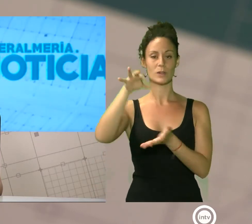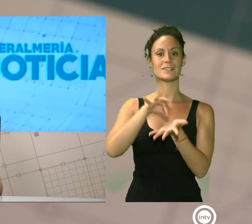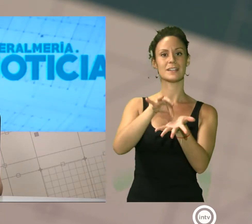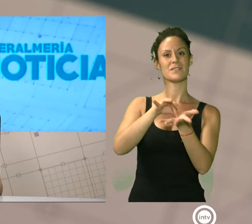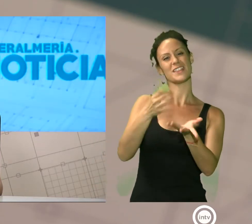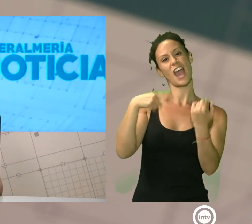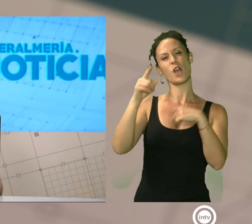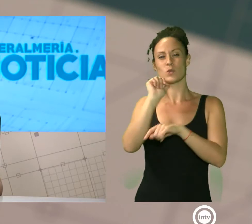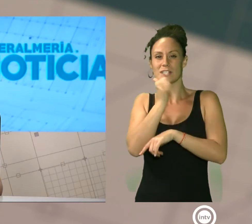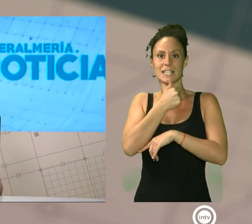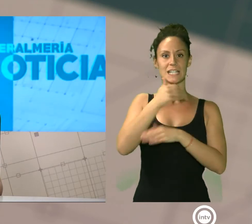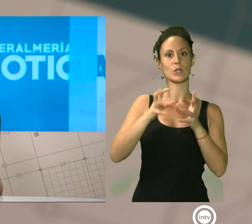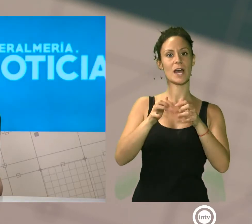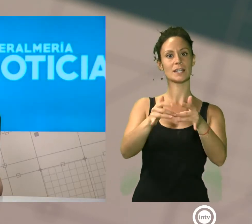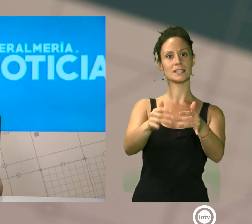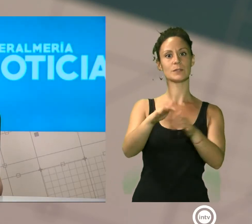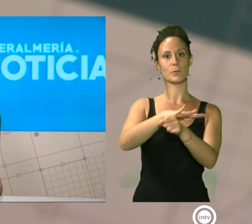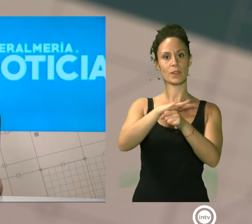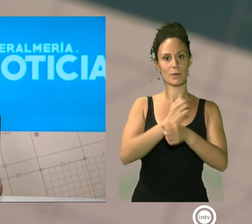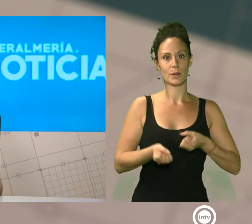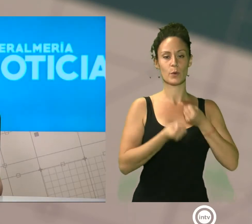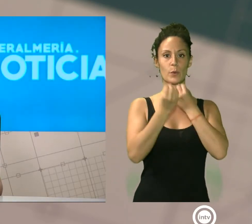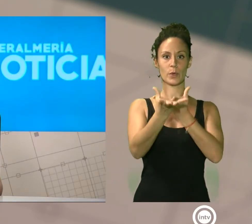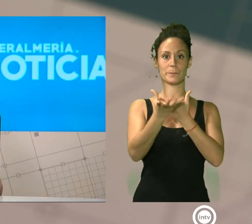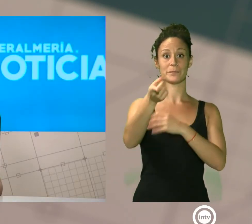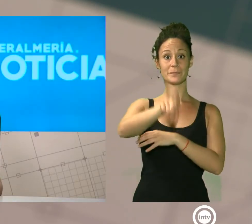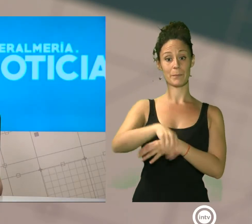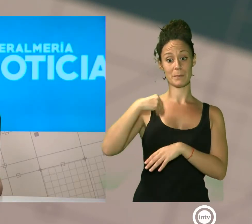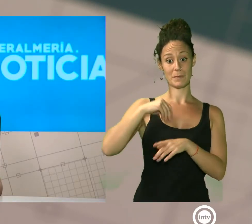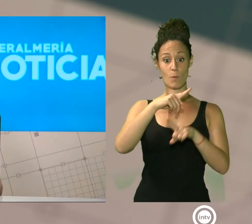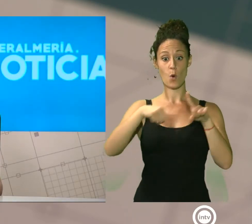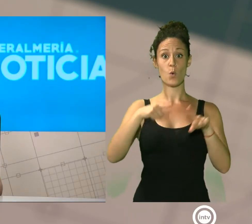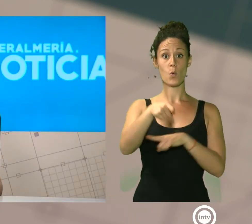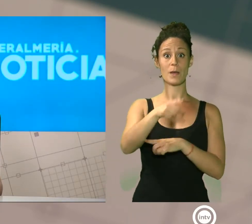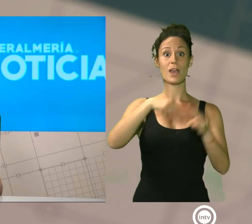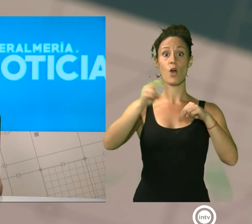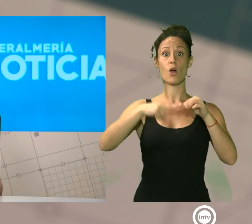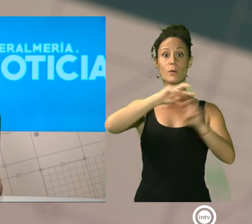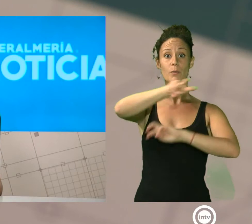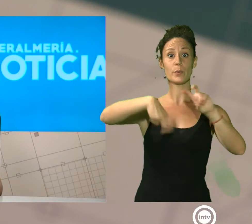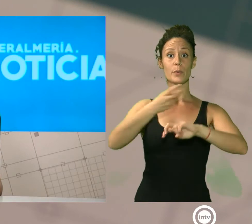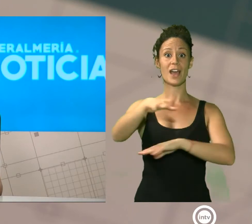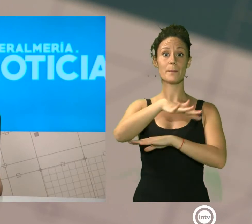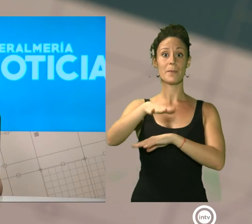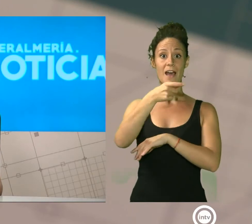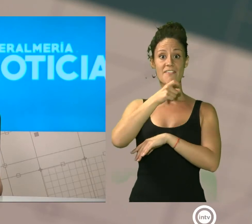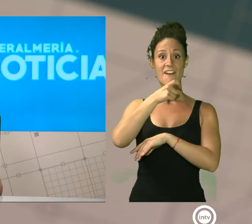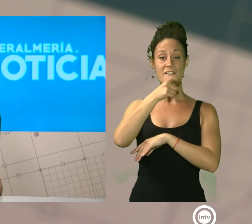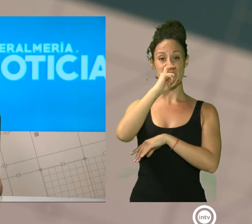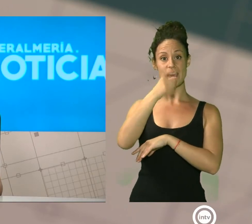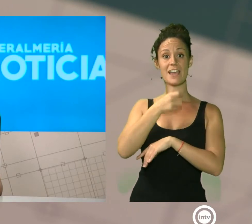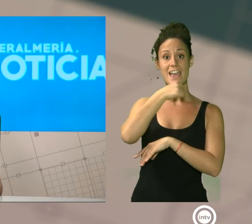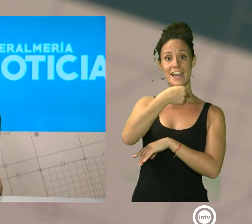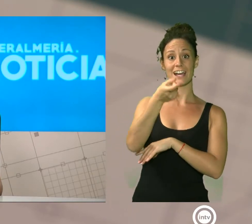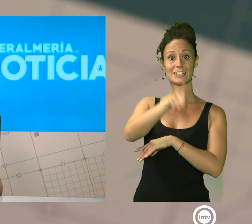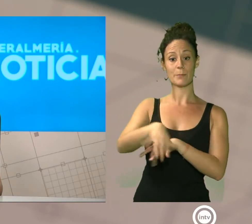archivo municipal. También este mismo día os contamos que las obras de remodelación de la Plaza Vieja y su entorno supondrán un cambio